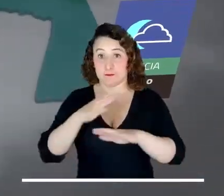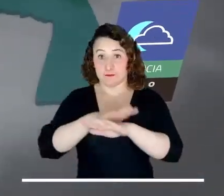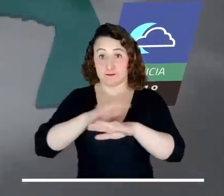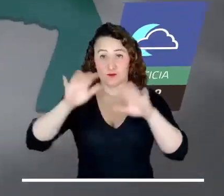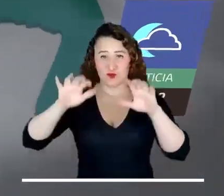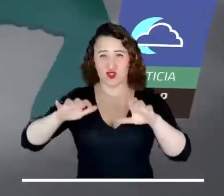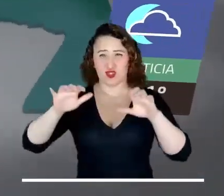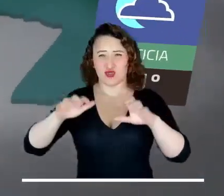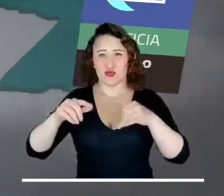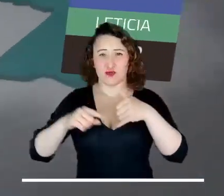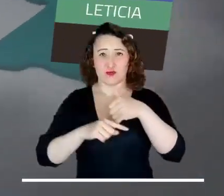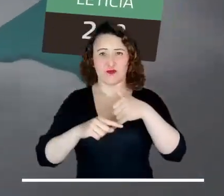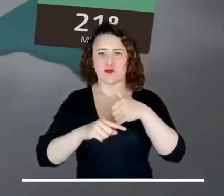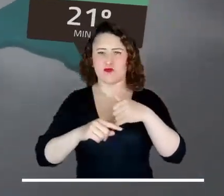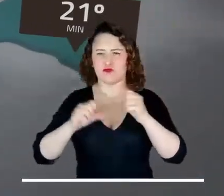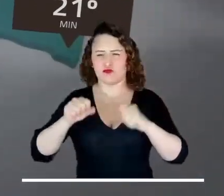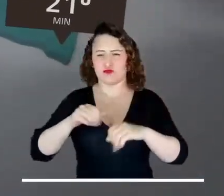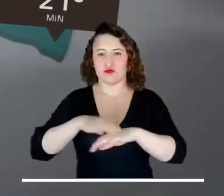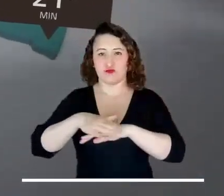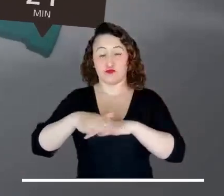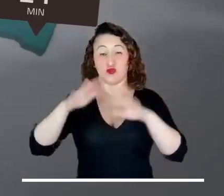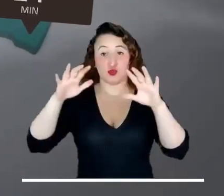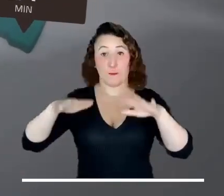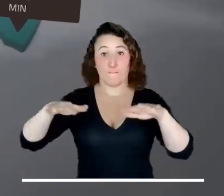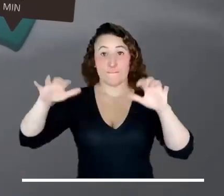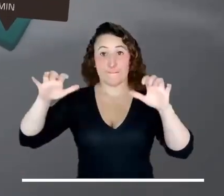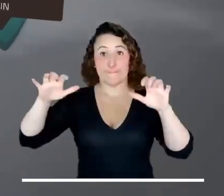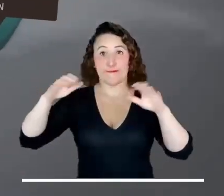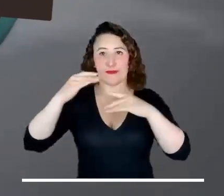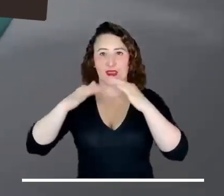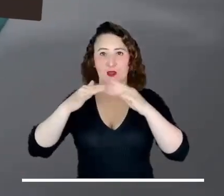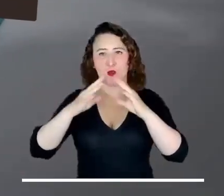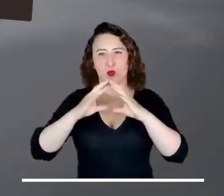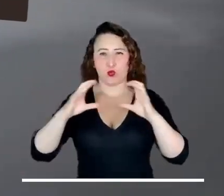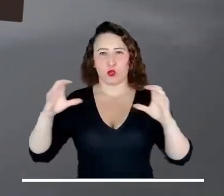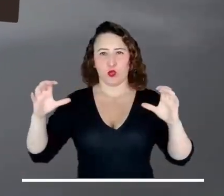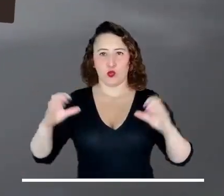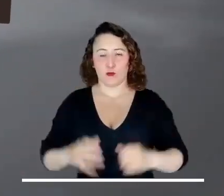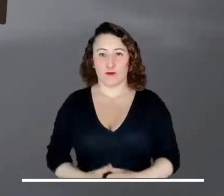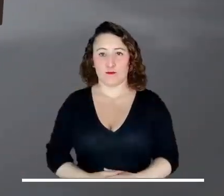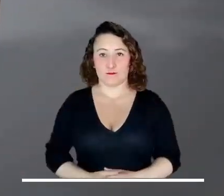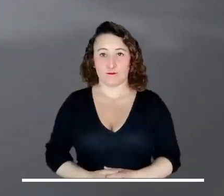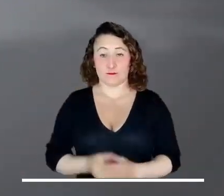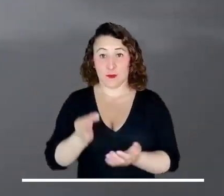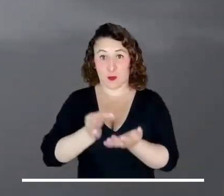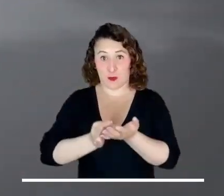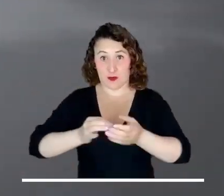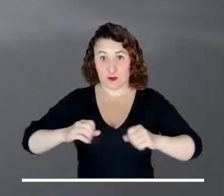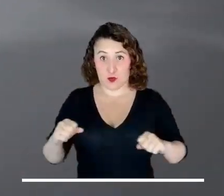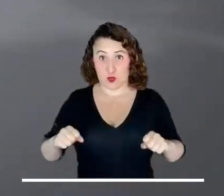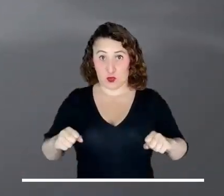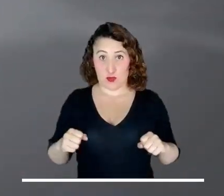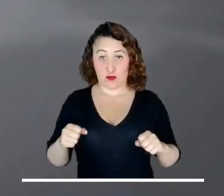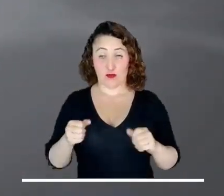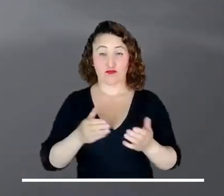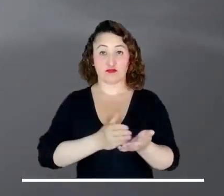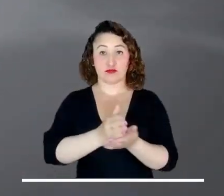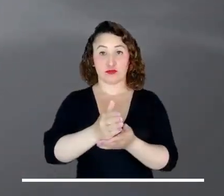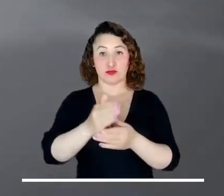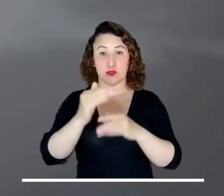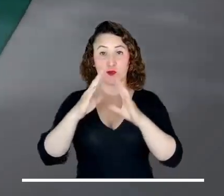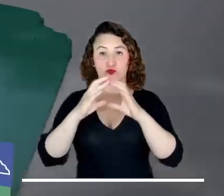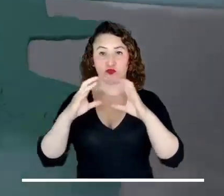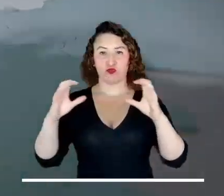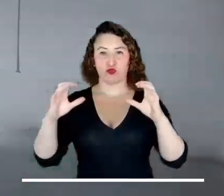Después de una tarde lluviosa, la Amazonía podría registrar tiempo seco con cielo entreligera y parcialmente nublado. En la capital del